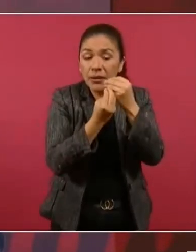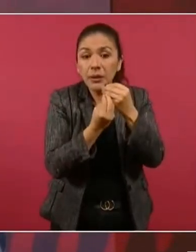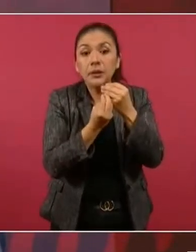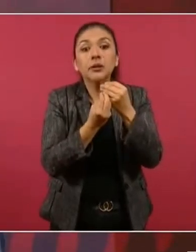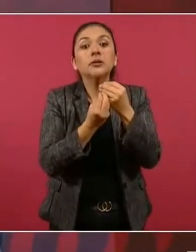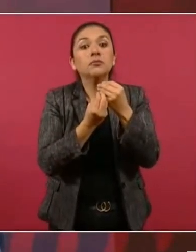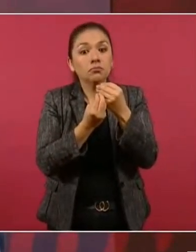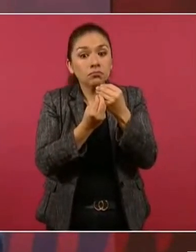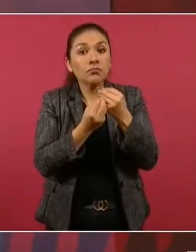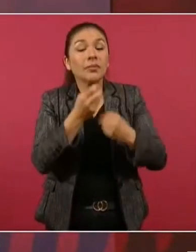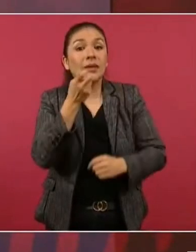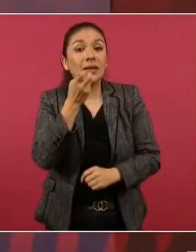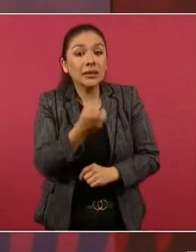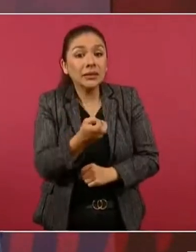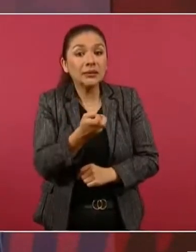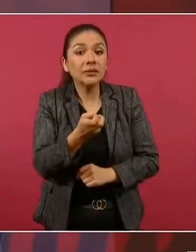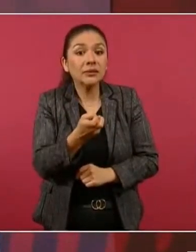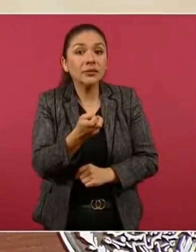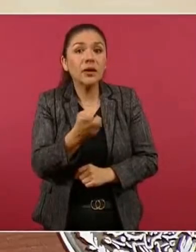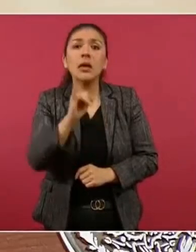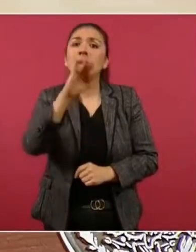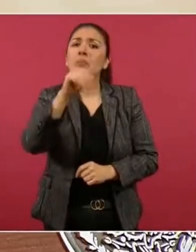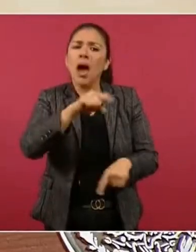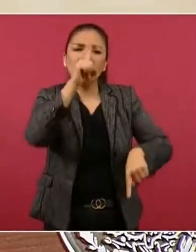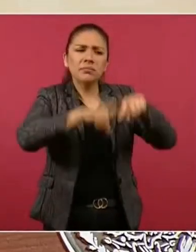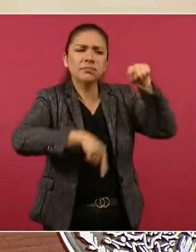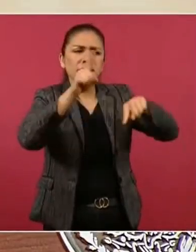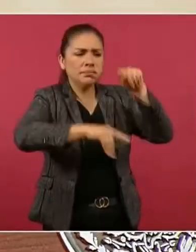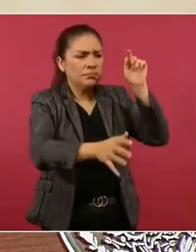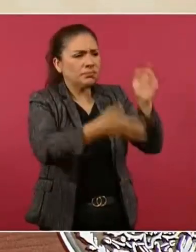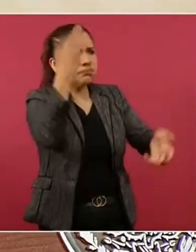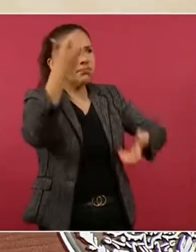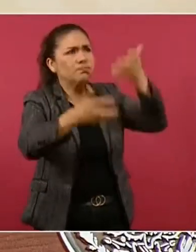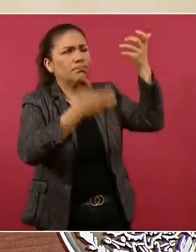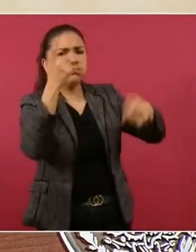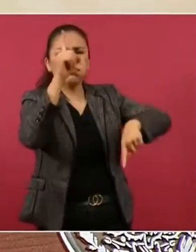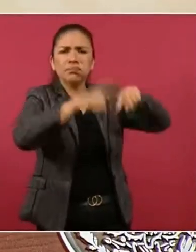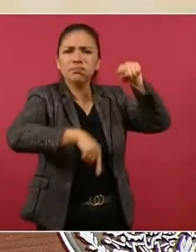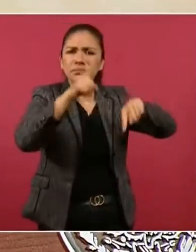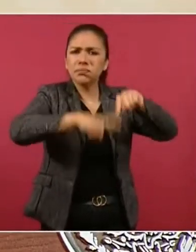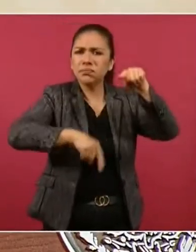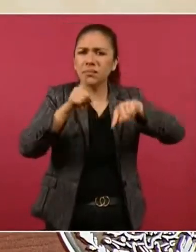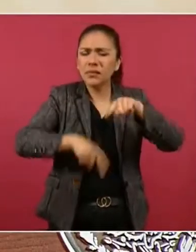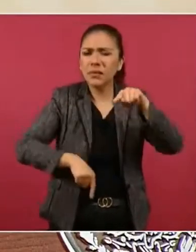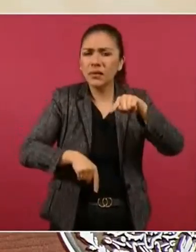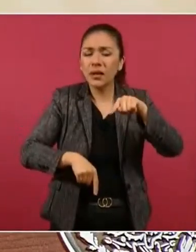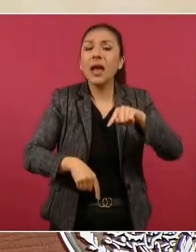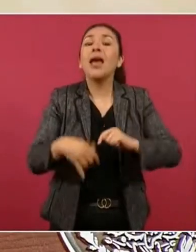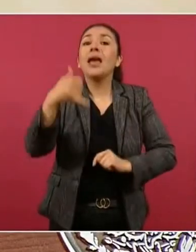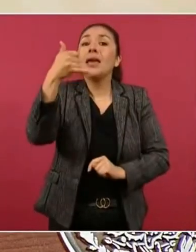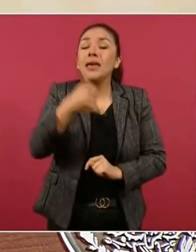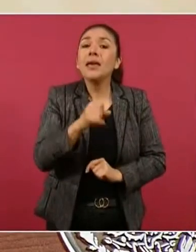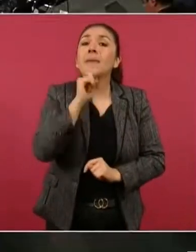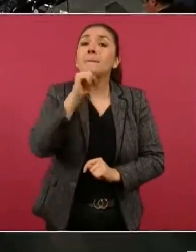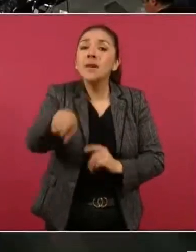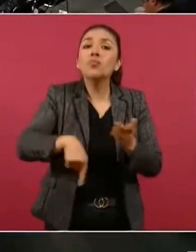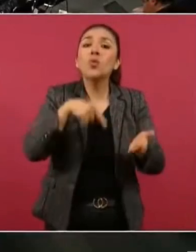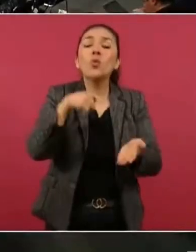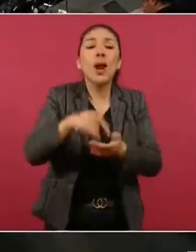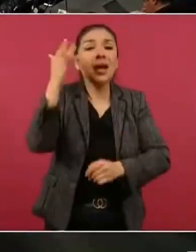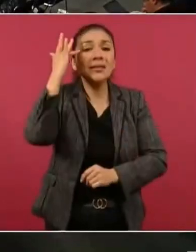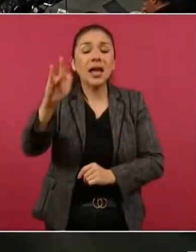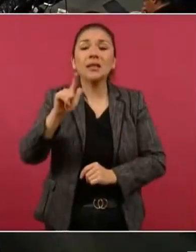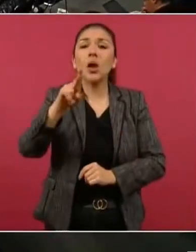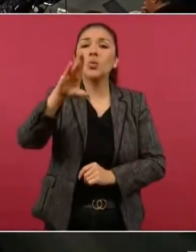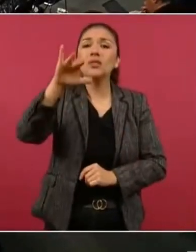se iba a echar abajo y no sólo eso la base aérea de Santa